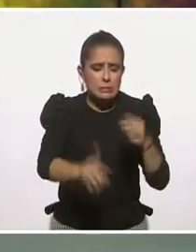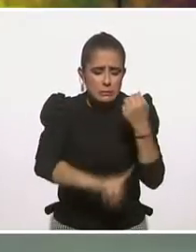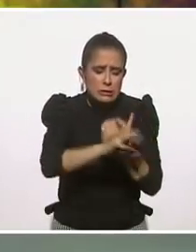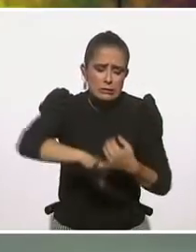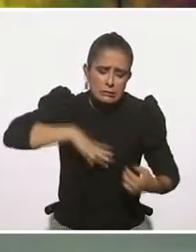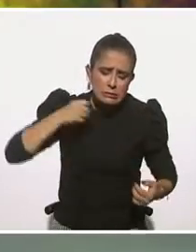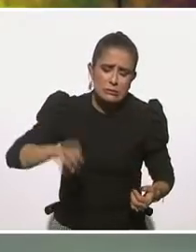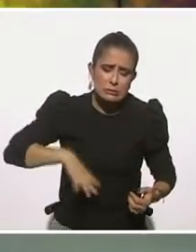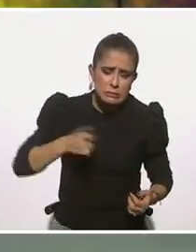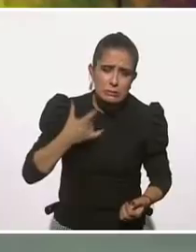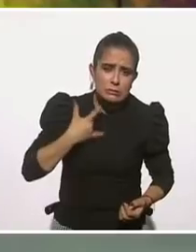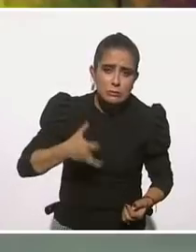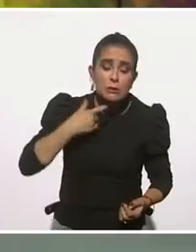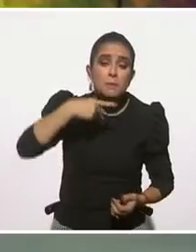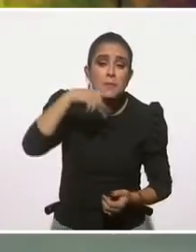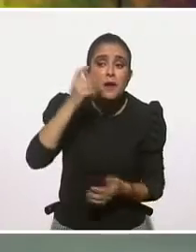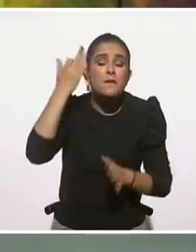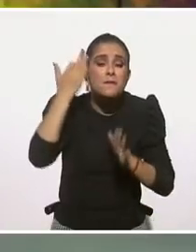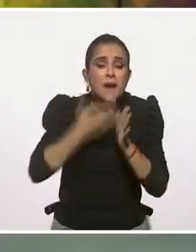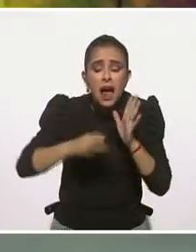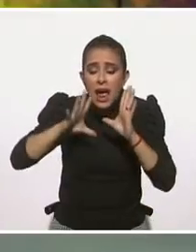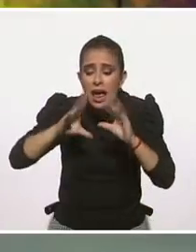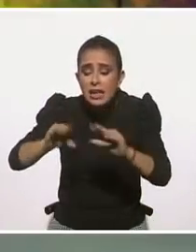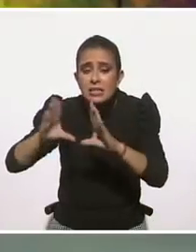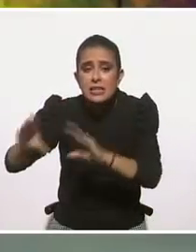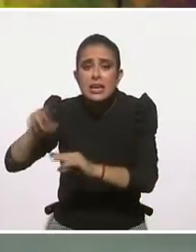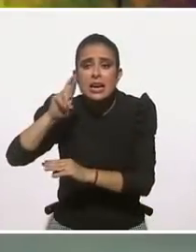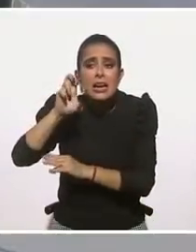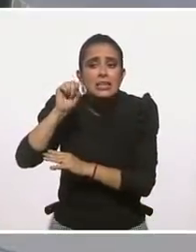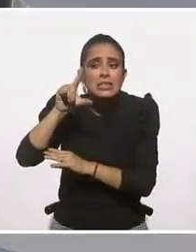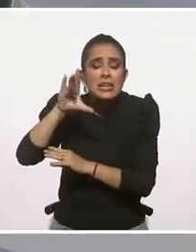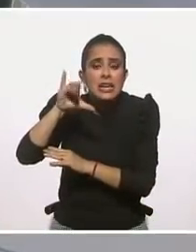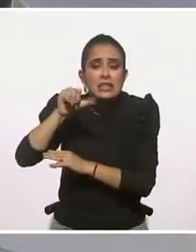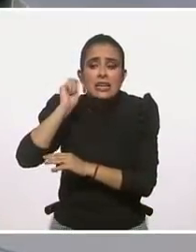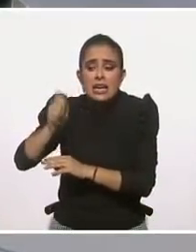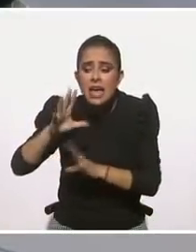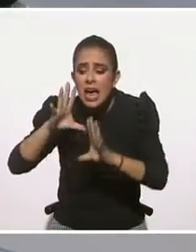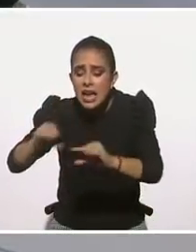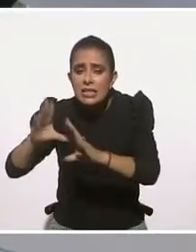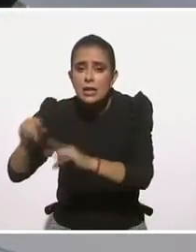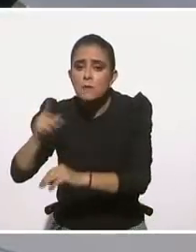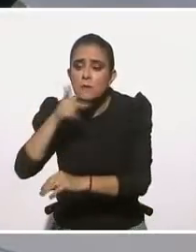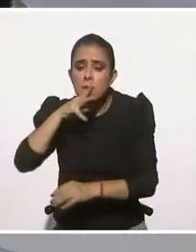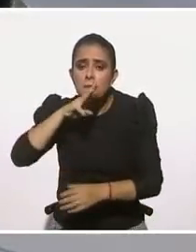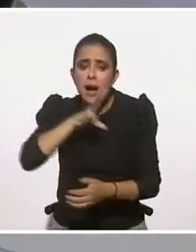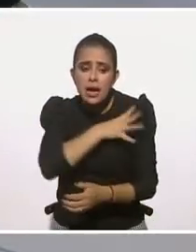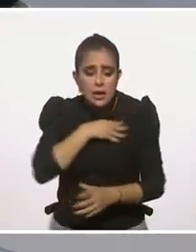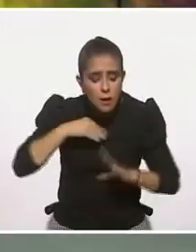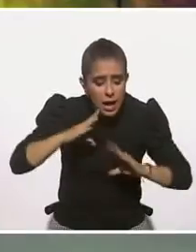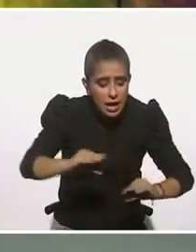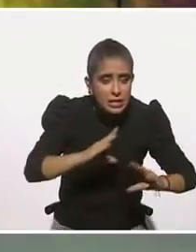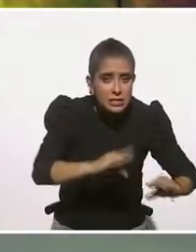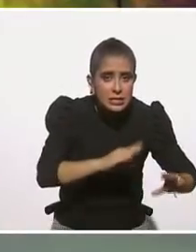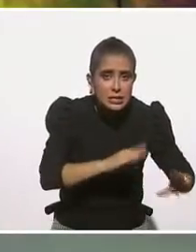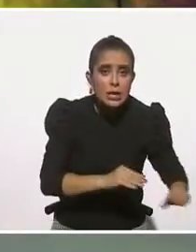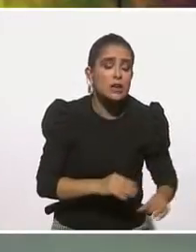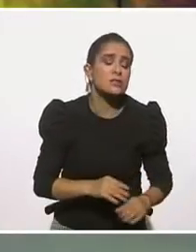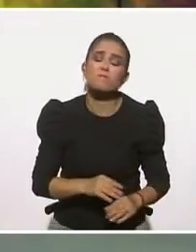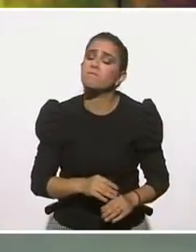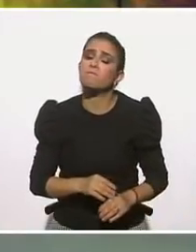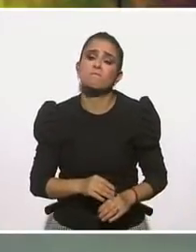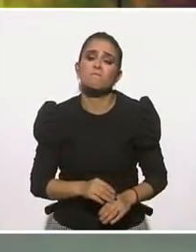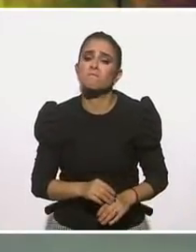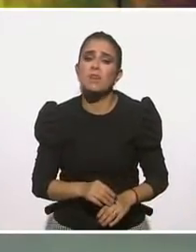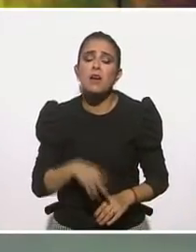El problema es que no se fomenta esa capacidad, no lo fomentan en algunos padres y algunos son súper sobreprotectores.